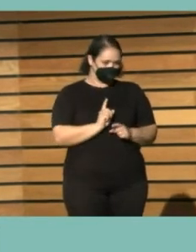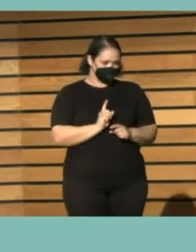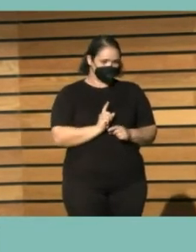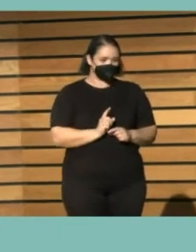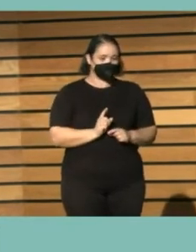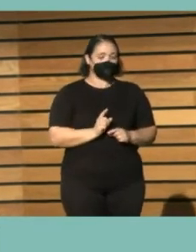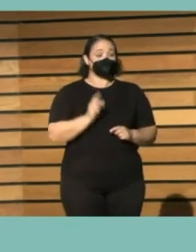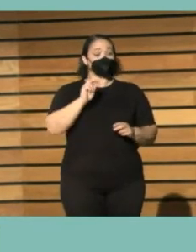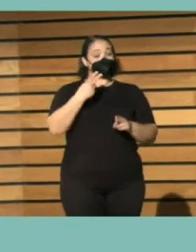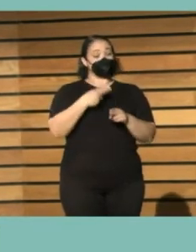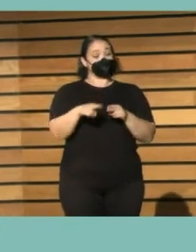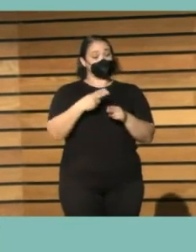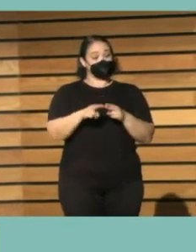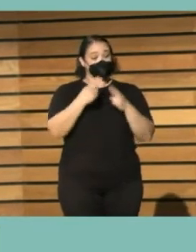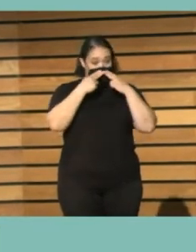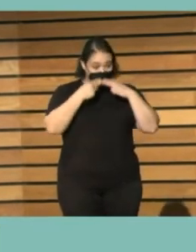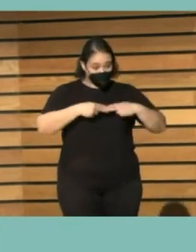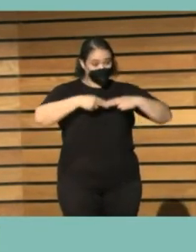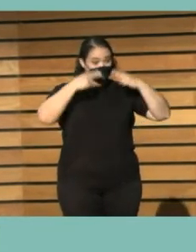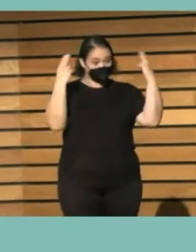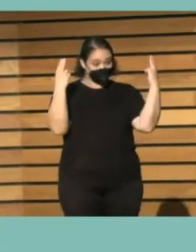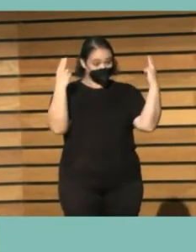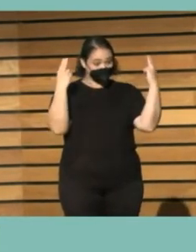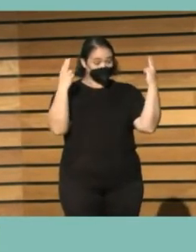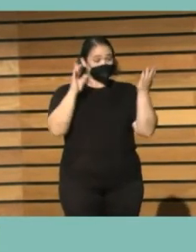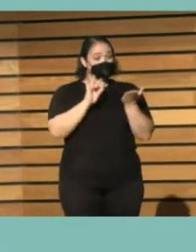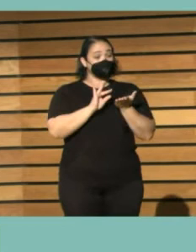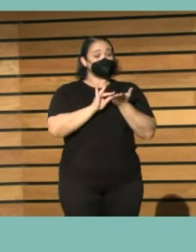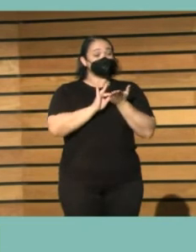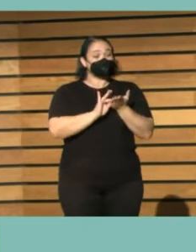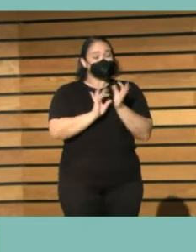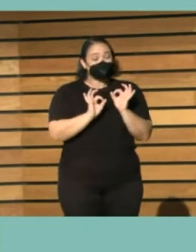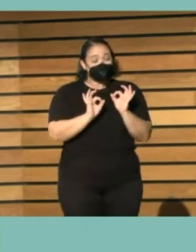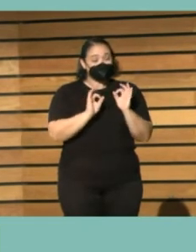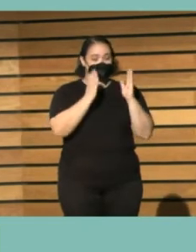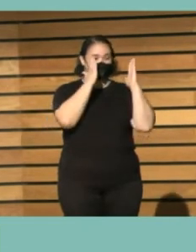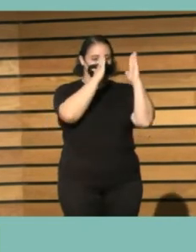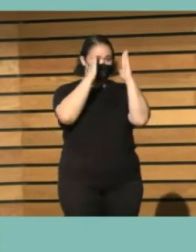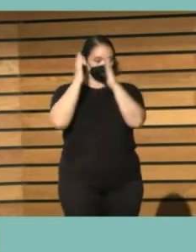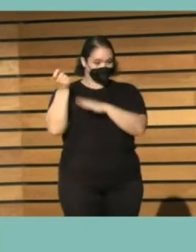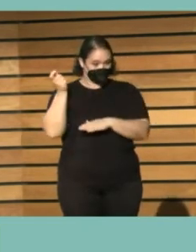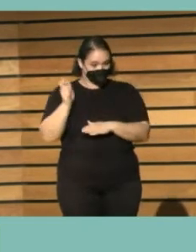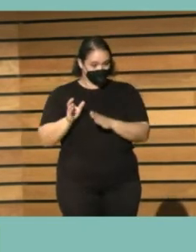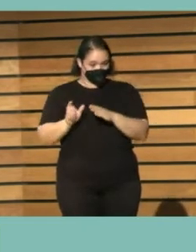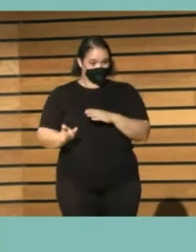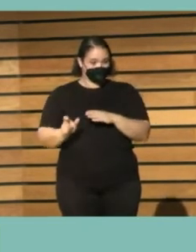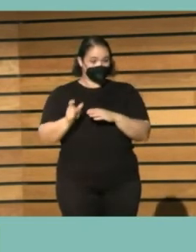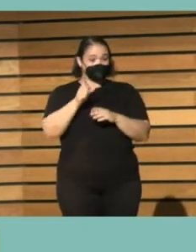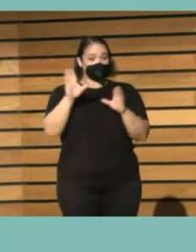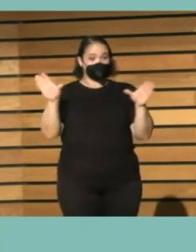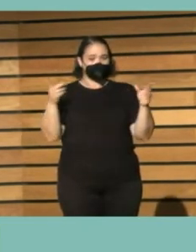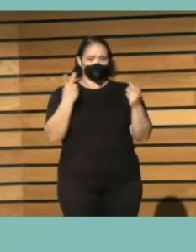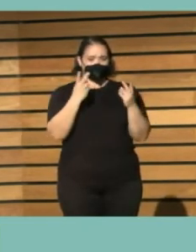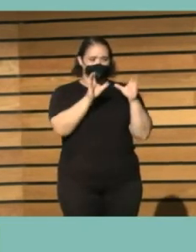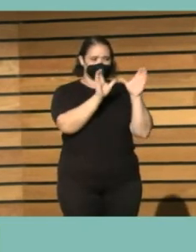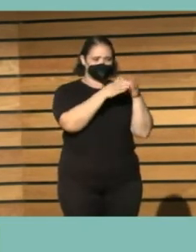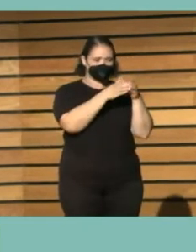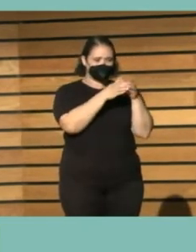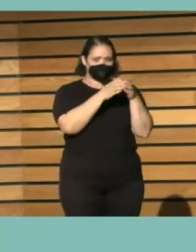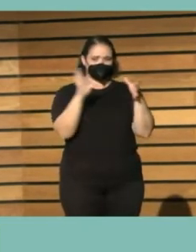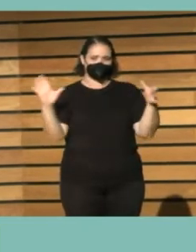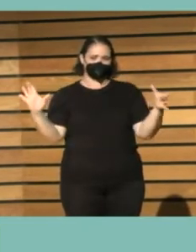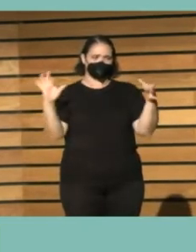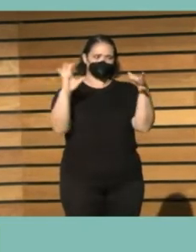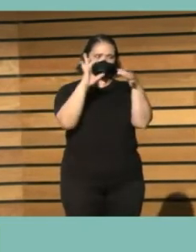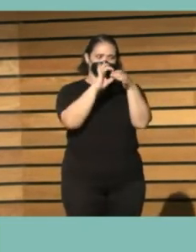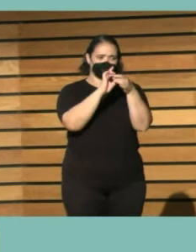políticas públicas porque al servicio de la biblioteca tienen que estar acompañadas por unas políticas